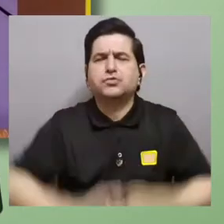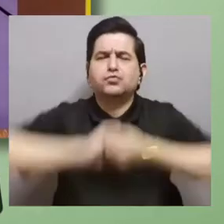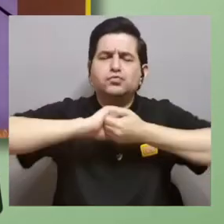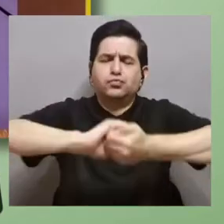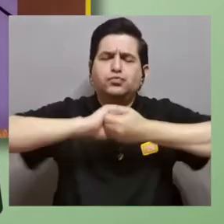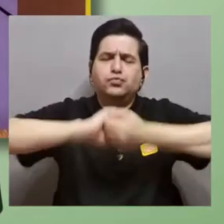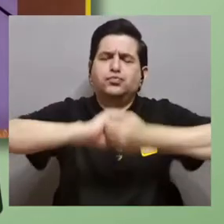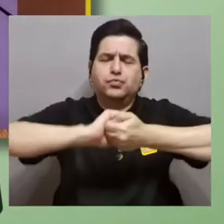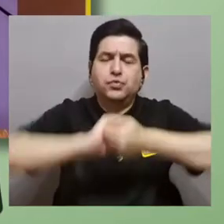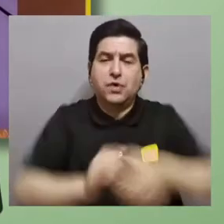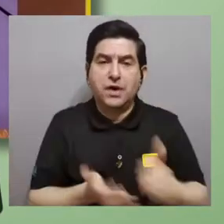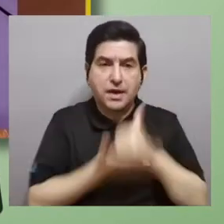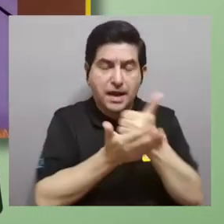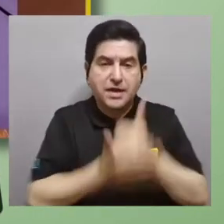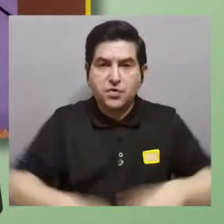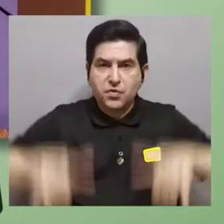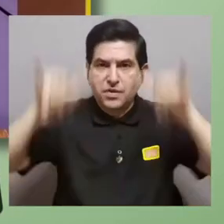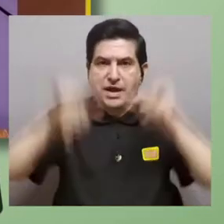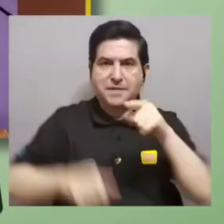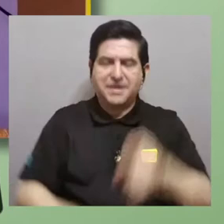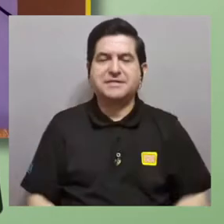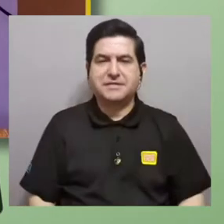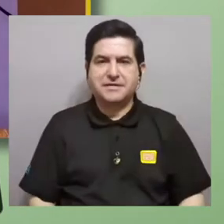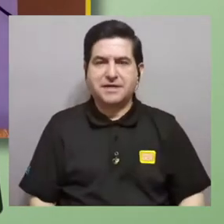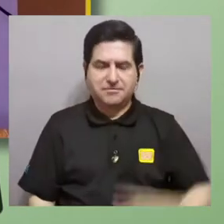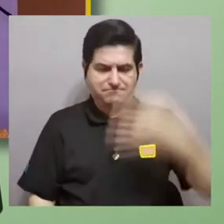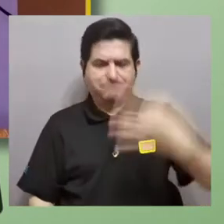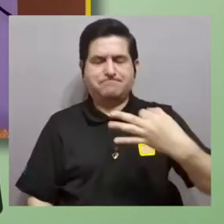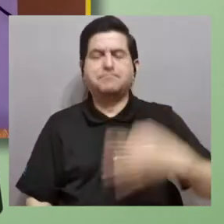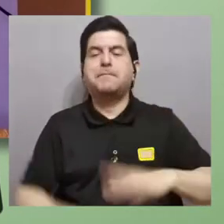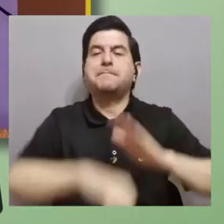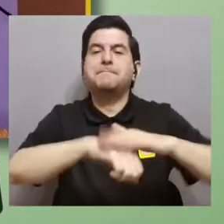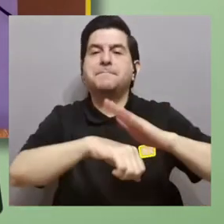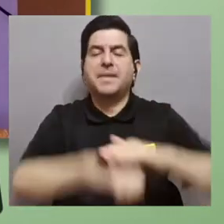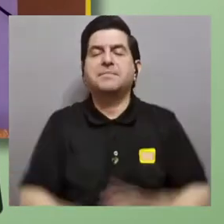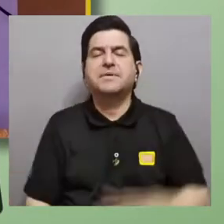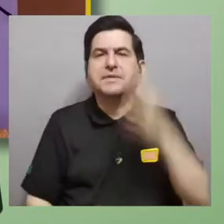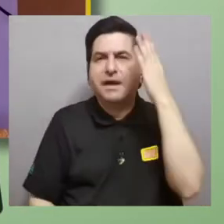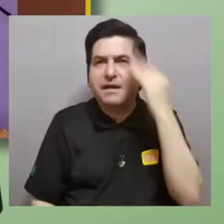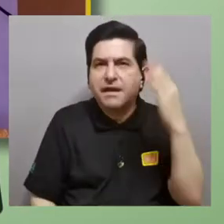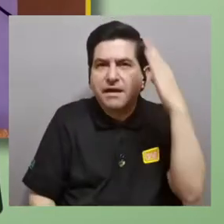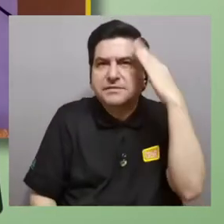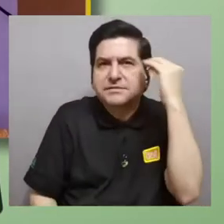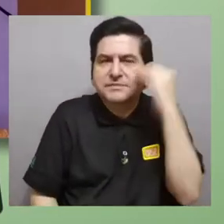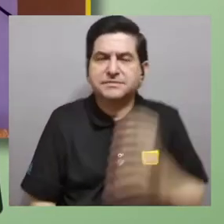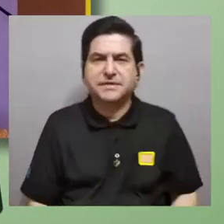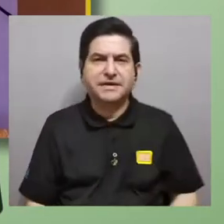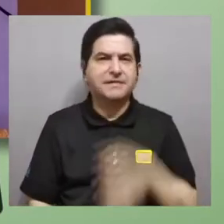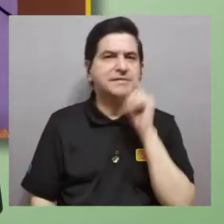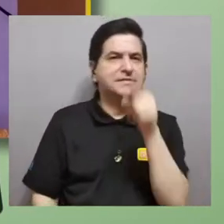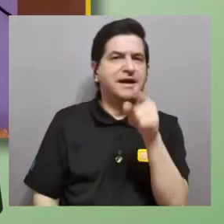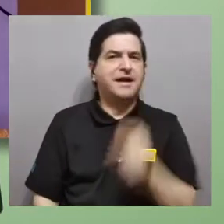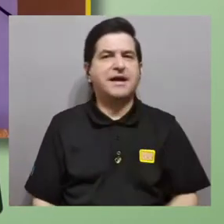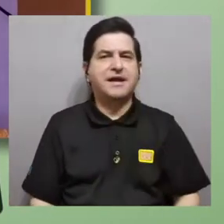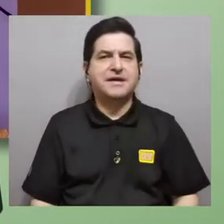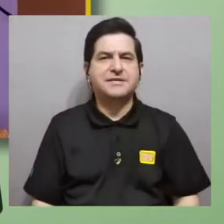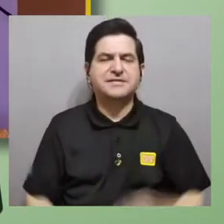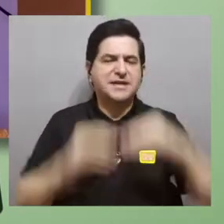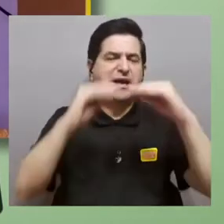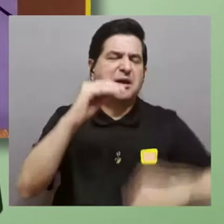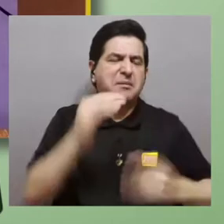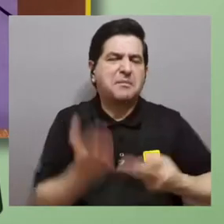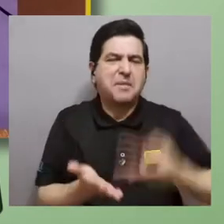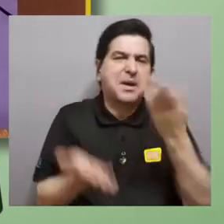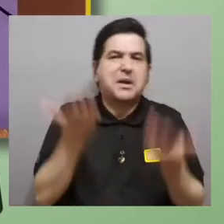cooperativas que sirven para mantenerte intacto. Y permitir que experimentes ese a menudo